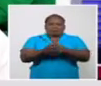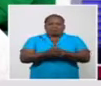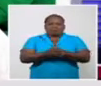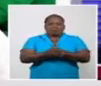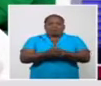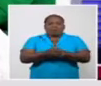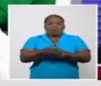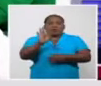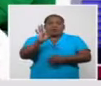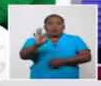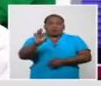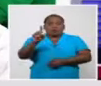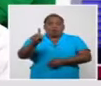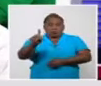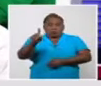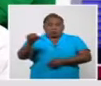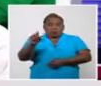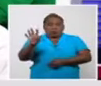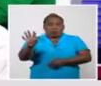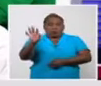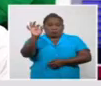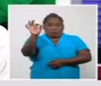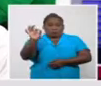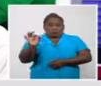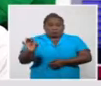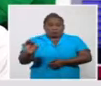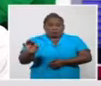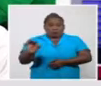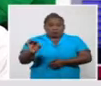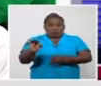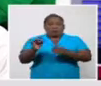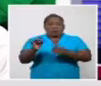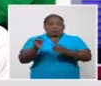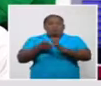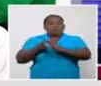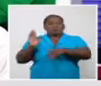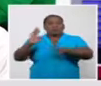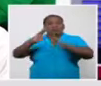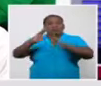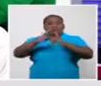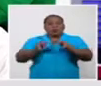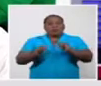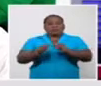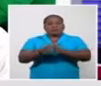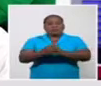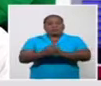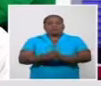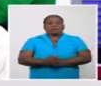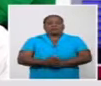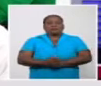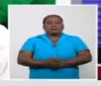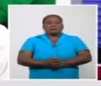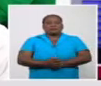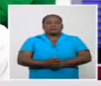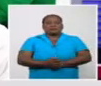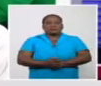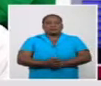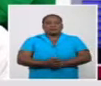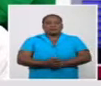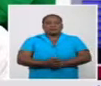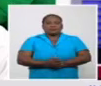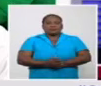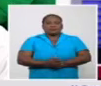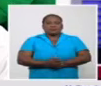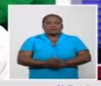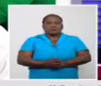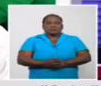,4% de todos los pacientes en edades pediátricas que se han diagnosticado en Cuba.